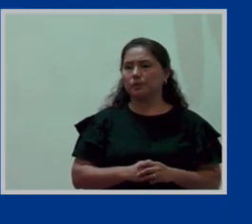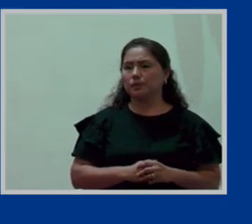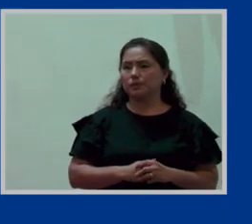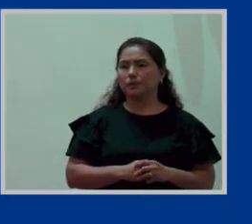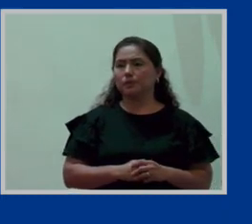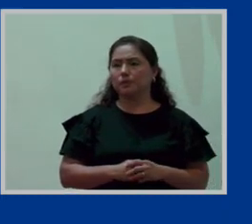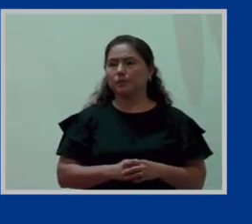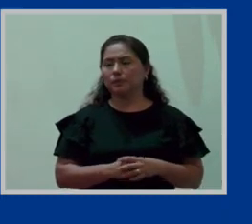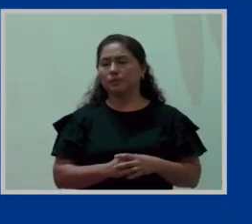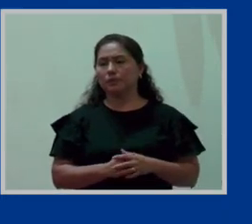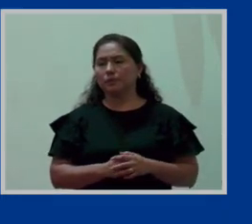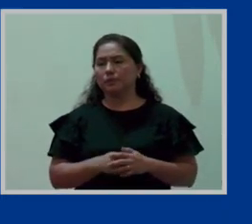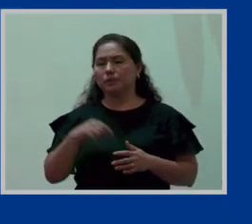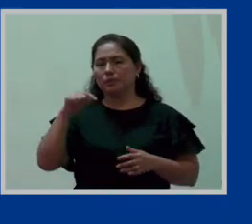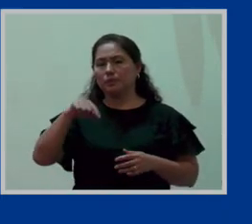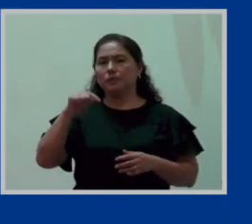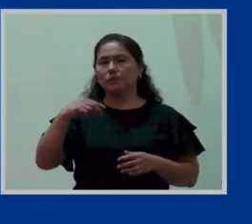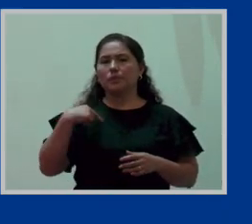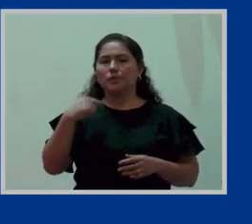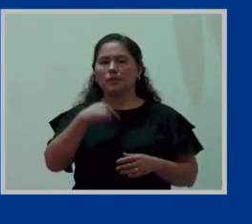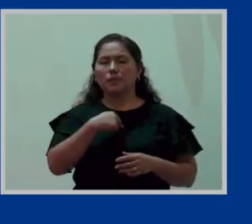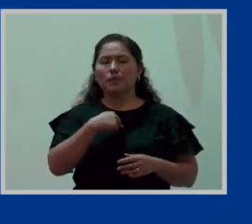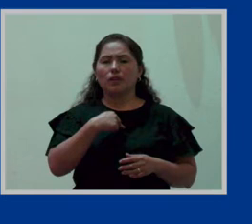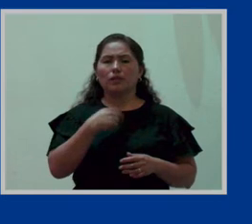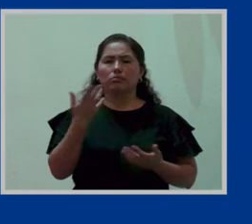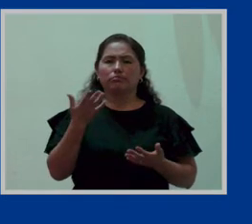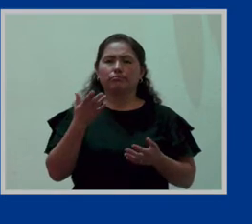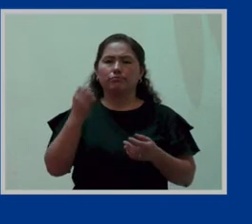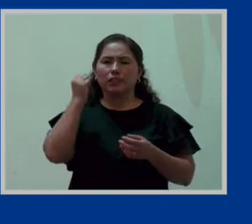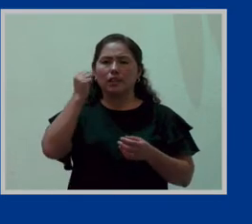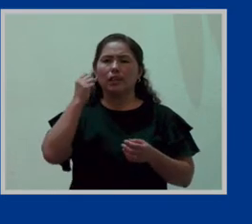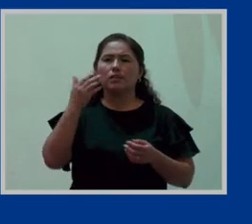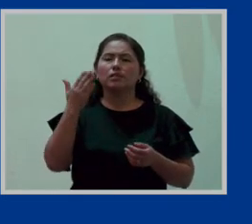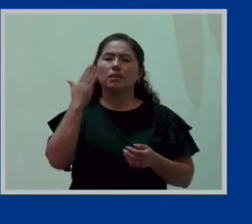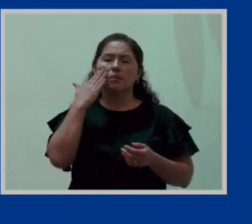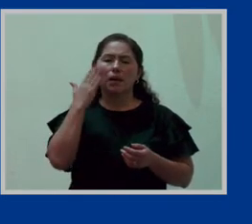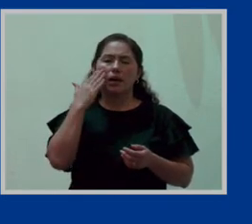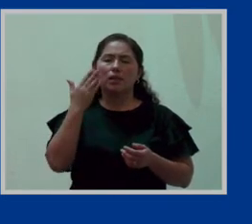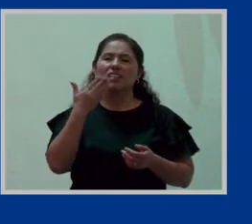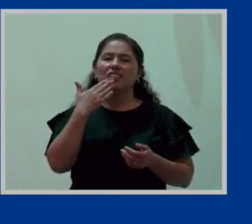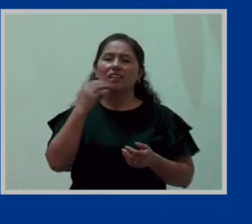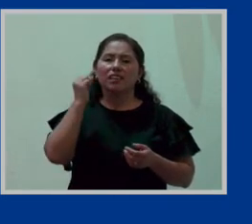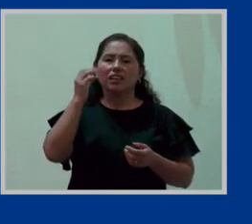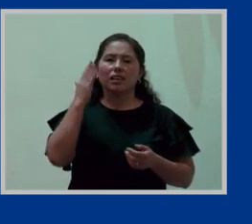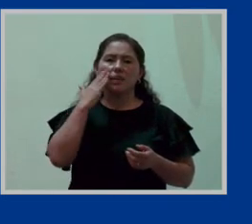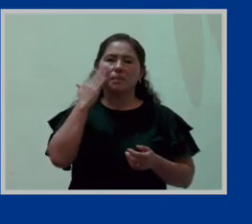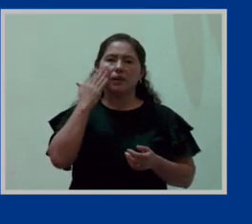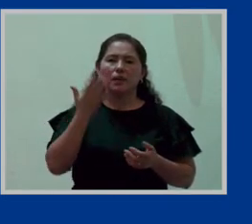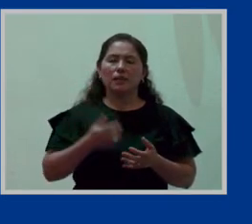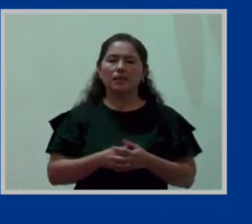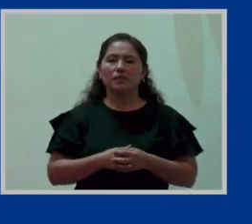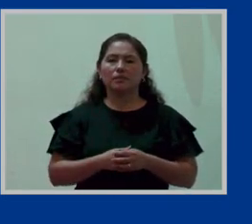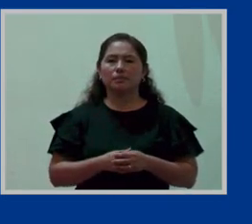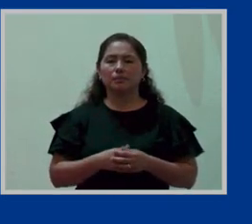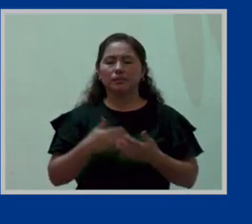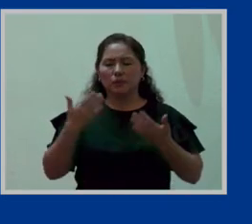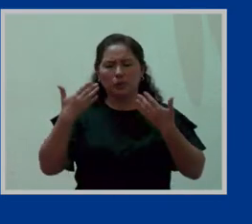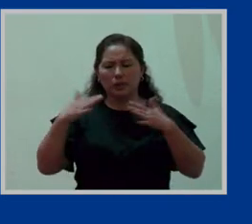mujer madre en periodo de lactancia sea cual sea el régimen laboral